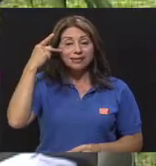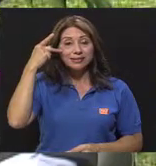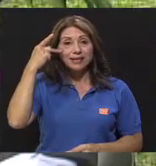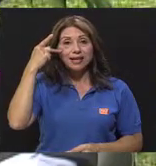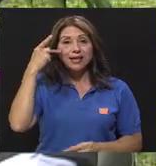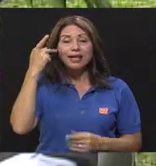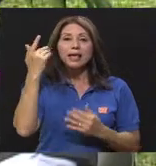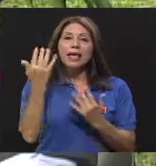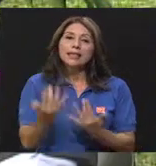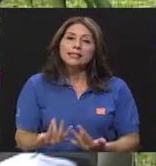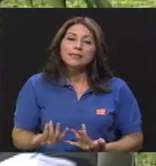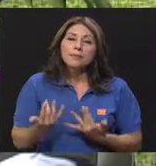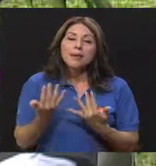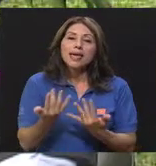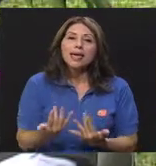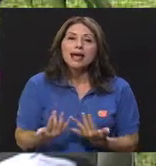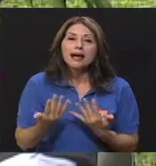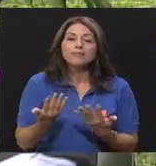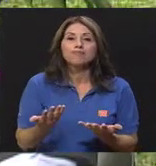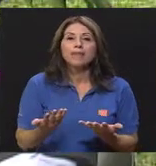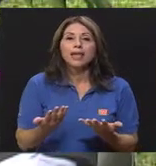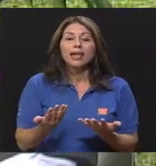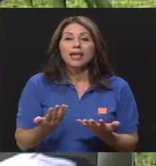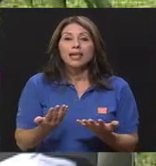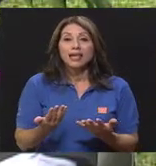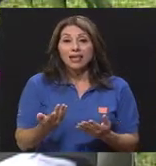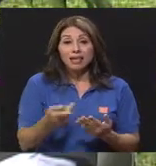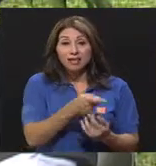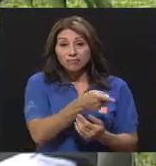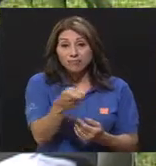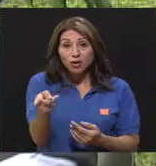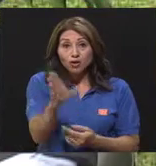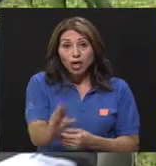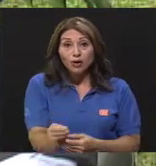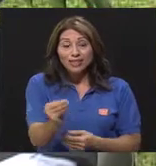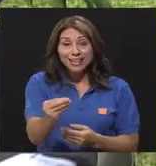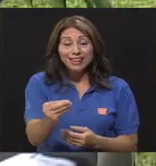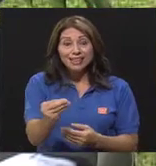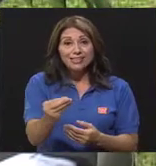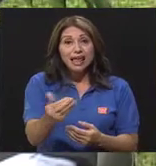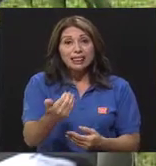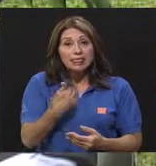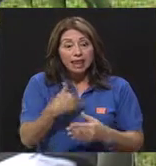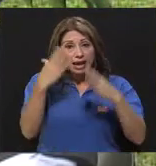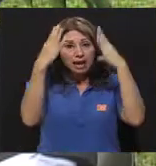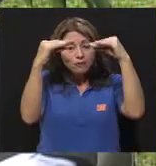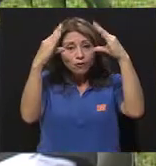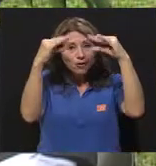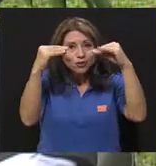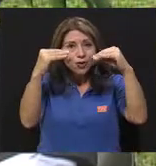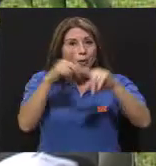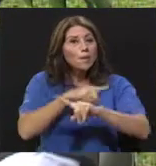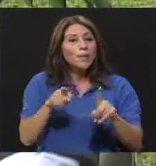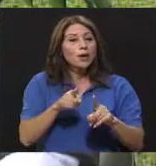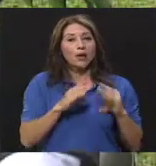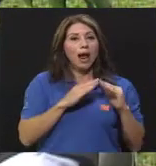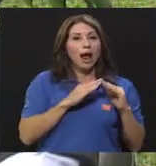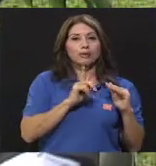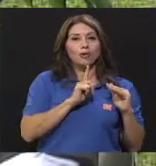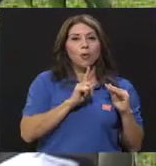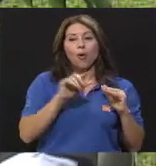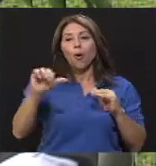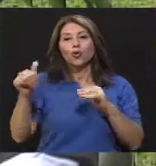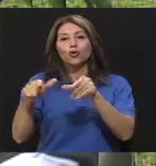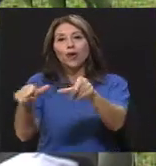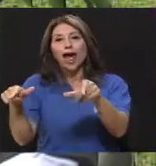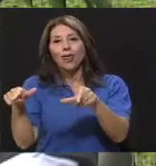información que los adolescentes reciban la adquieran en otro lado. Esperan cuando están en el colegio que sea el colegio y cuando